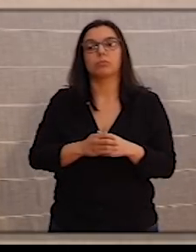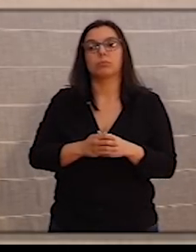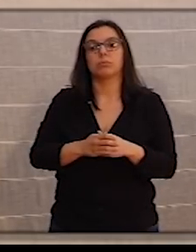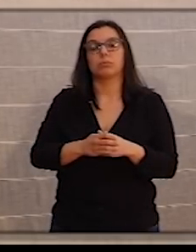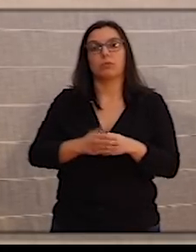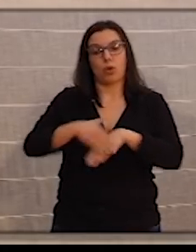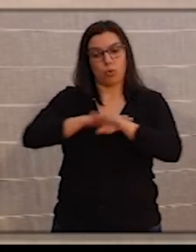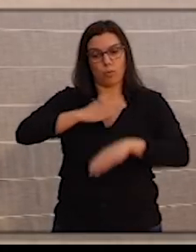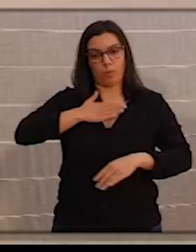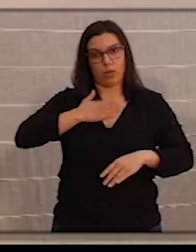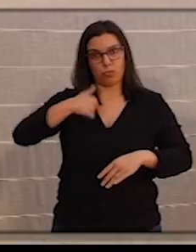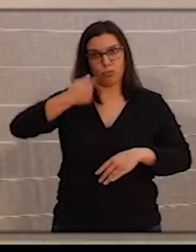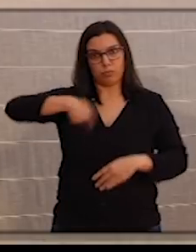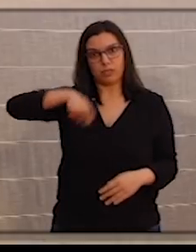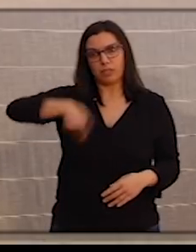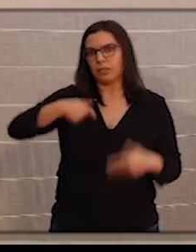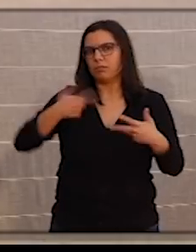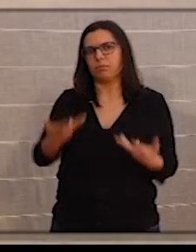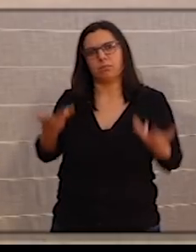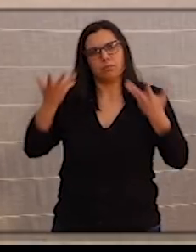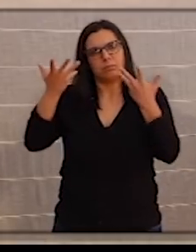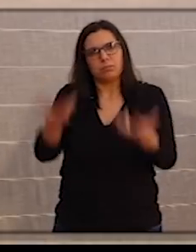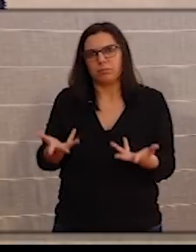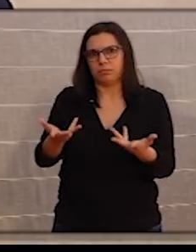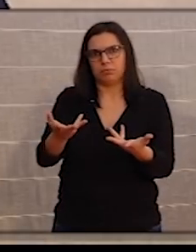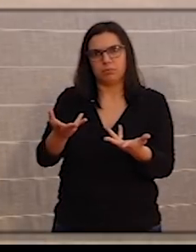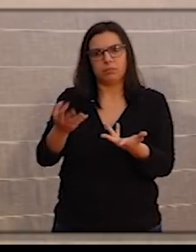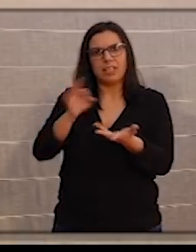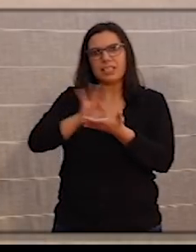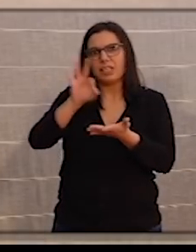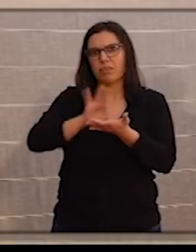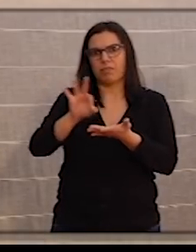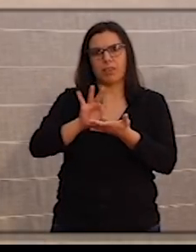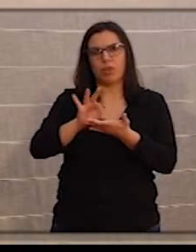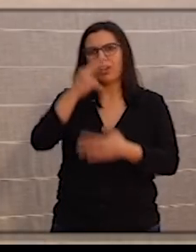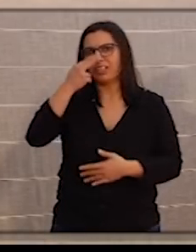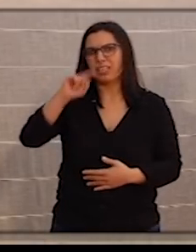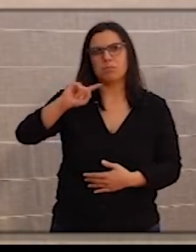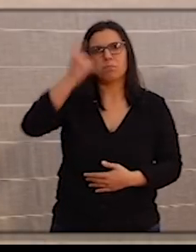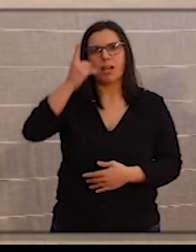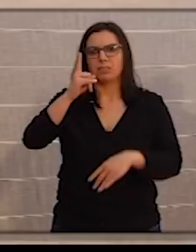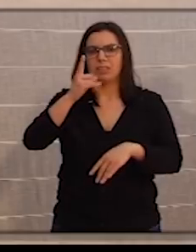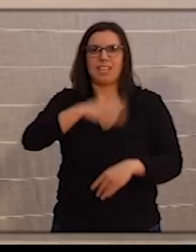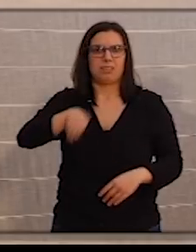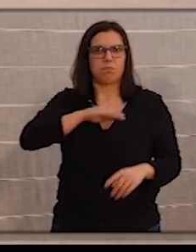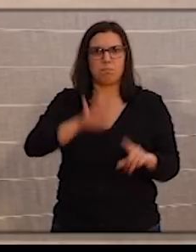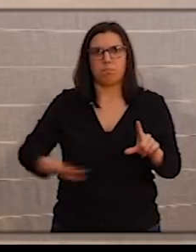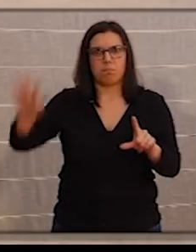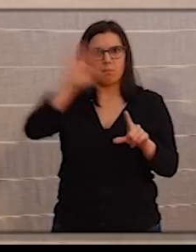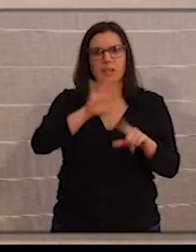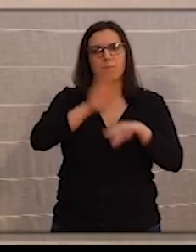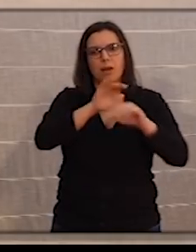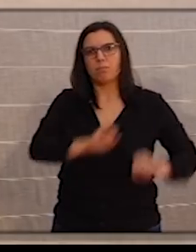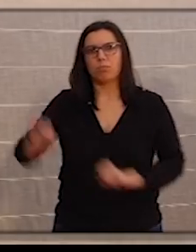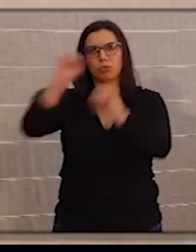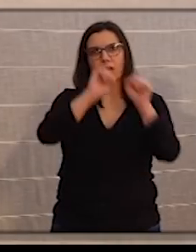Gobierno que yo presido estará a disposición y al servicio del interés de la Nación para proteger a los